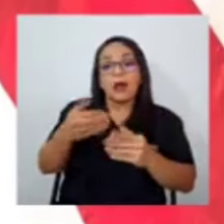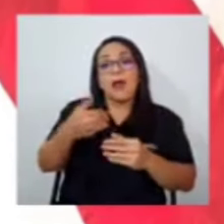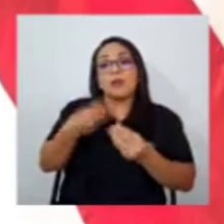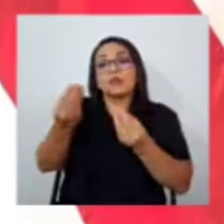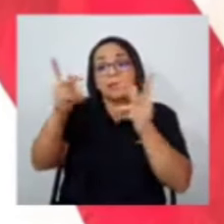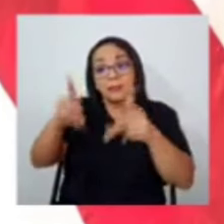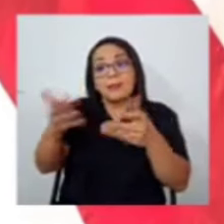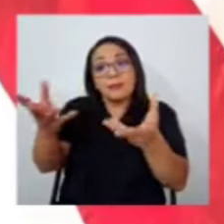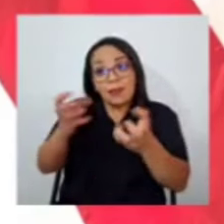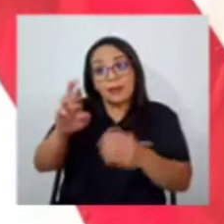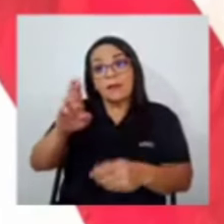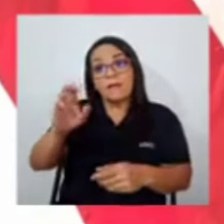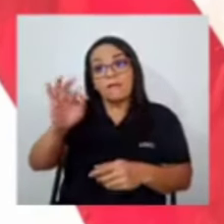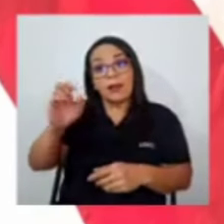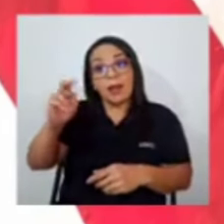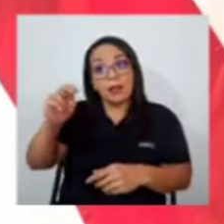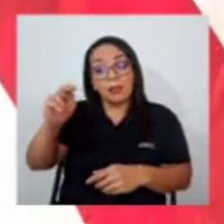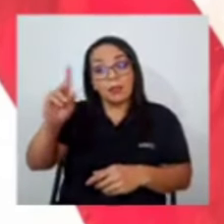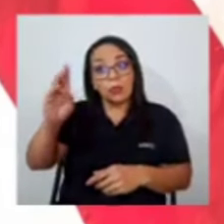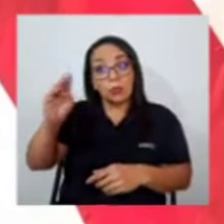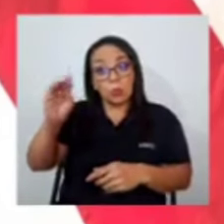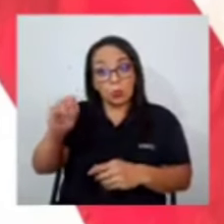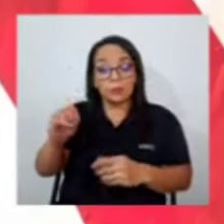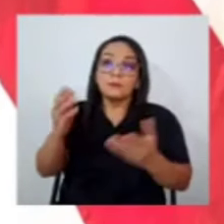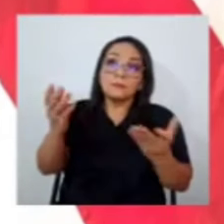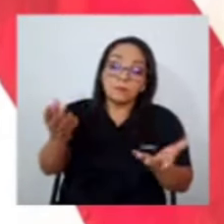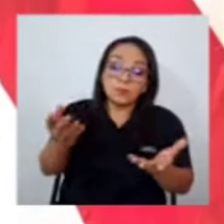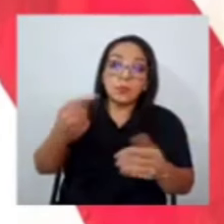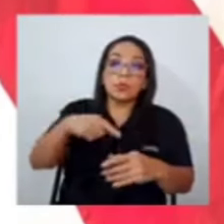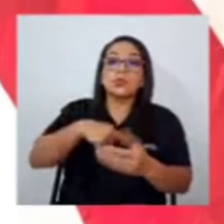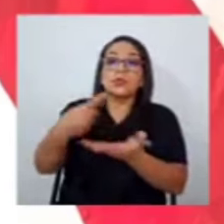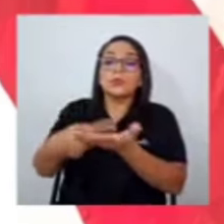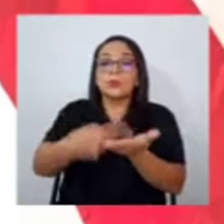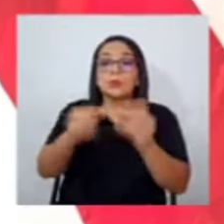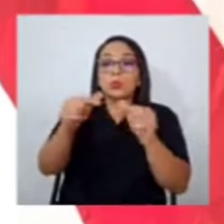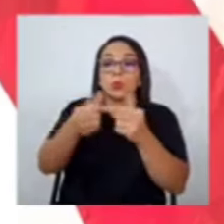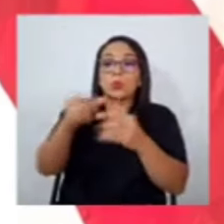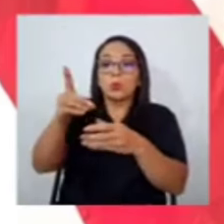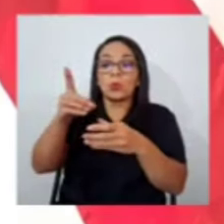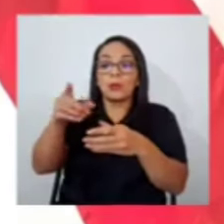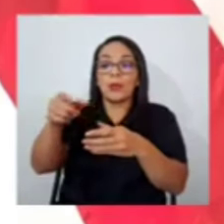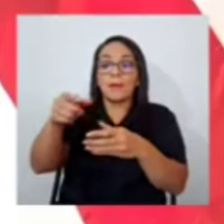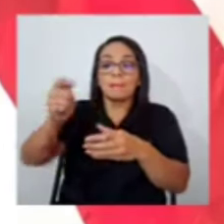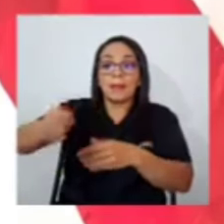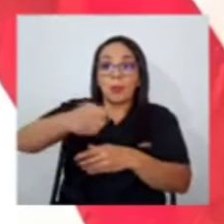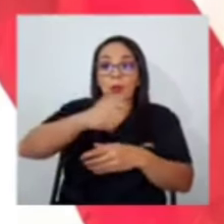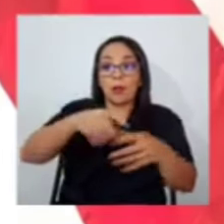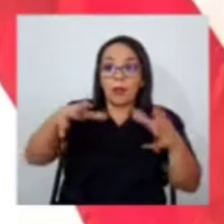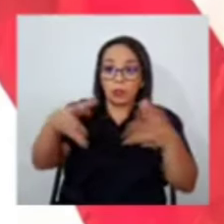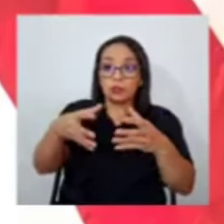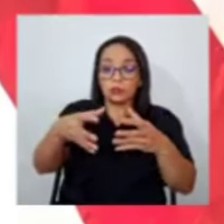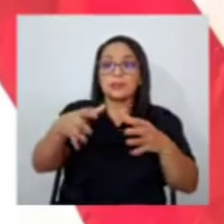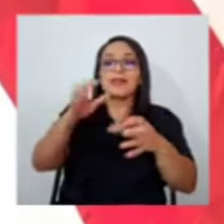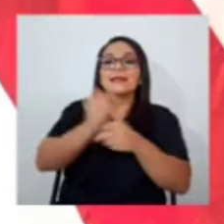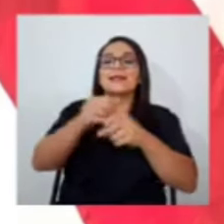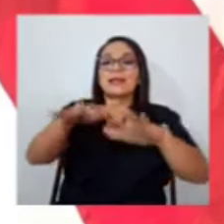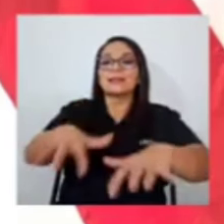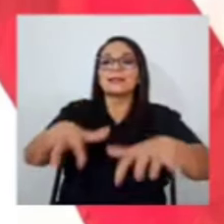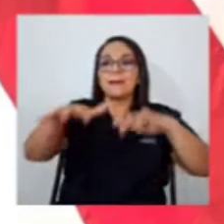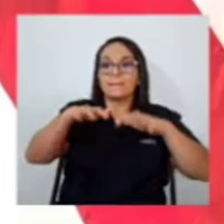tratamos discutimos con un grupo de abogados de la necesidad de hacer una asamblea constituyente y